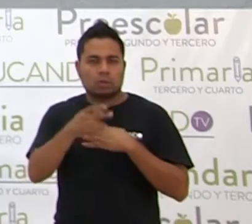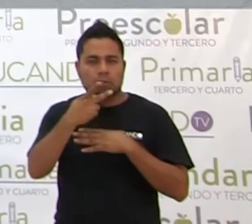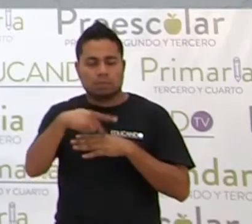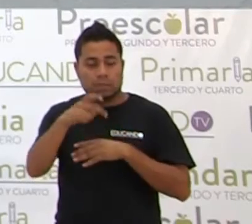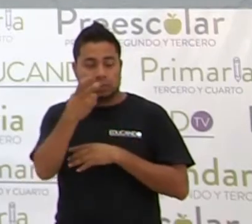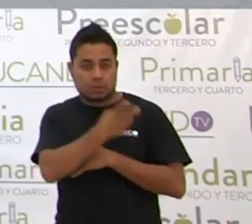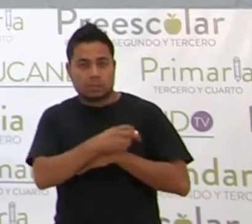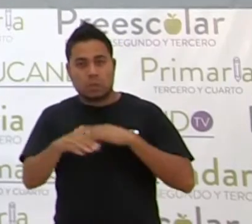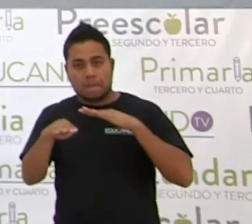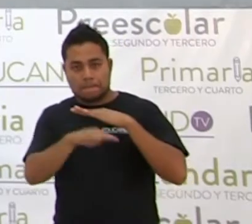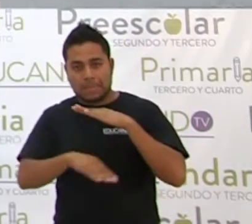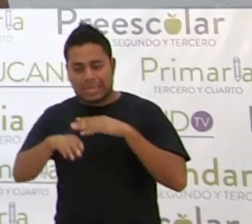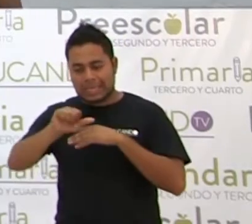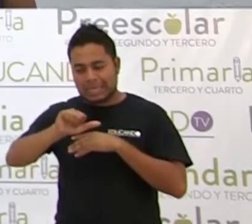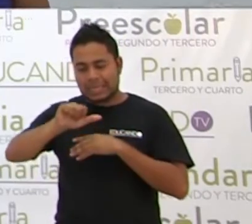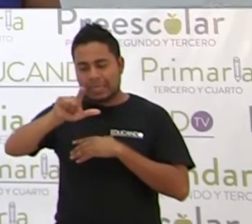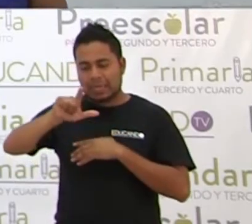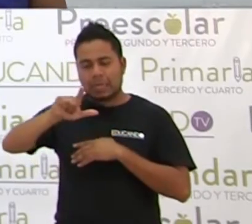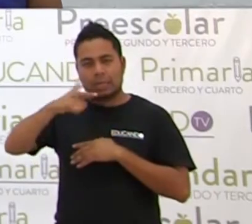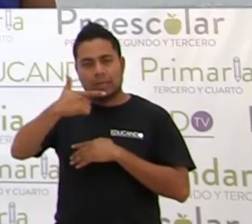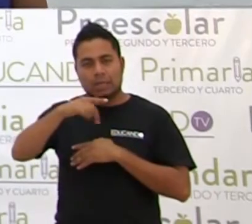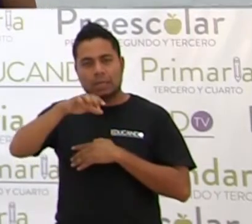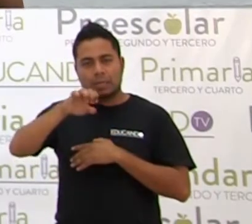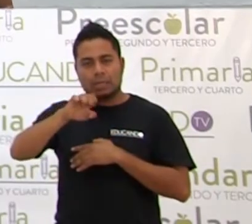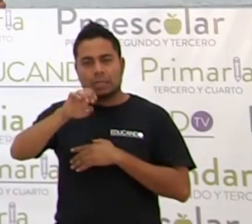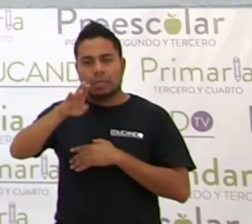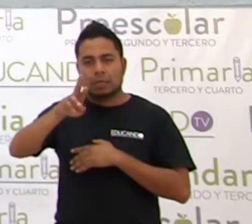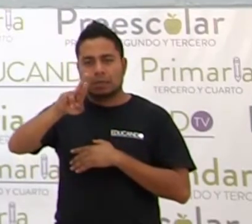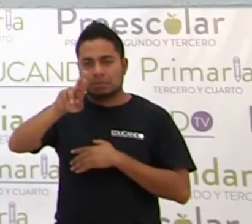básicas algebraicas, ¿sí?